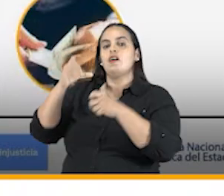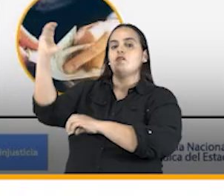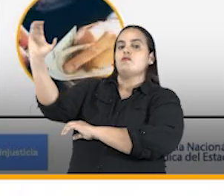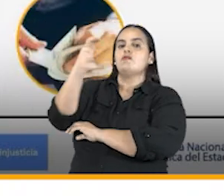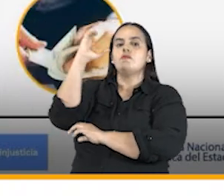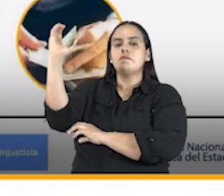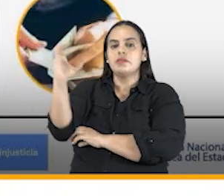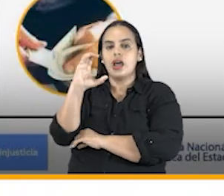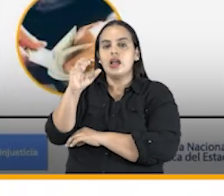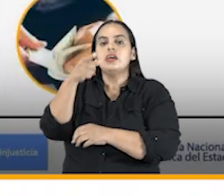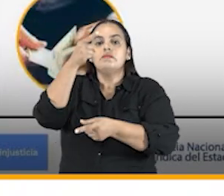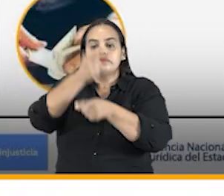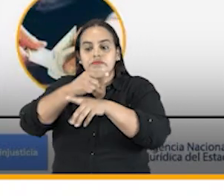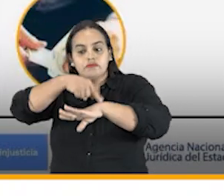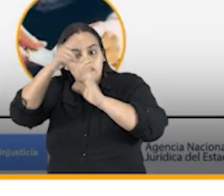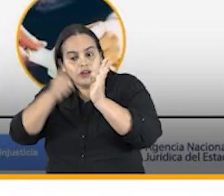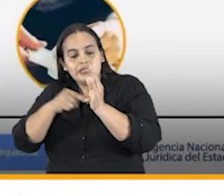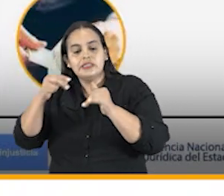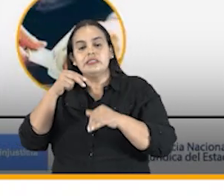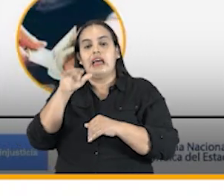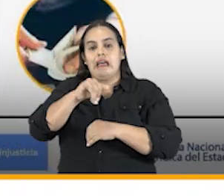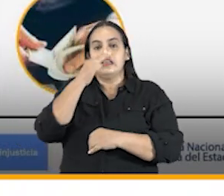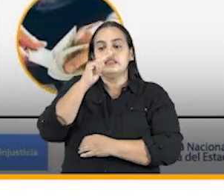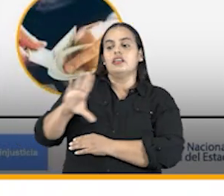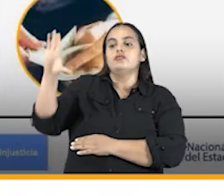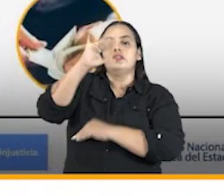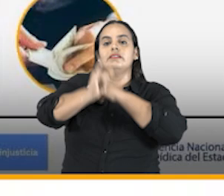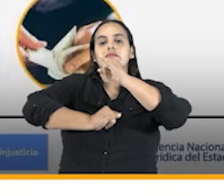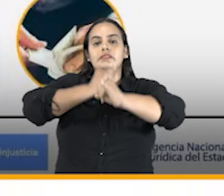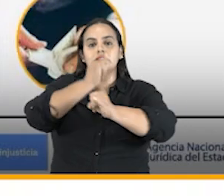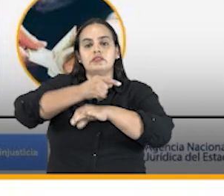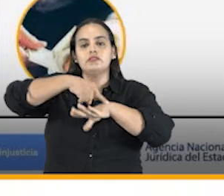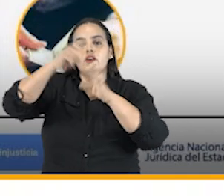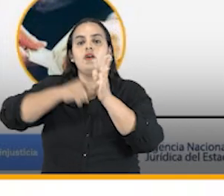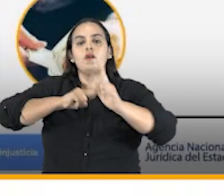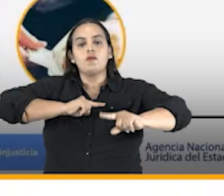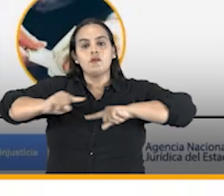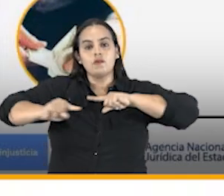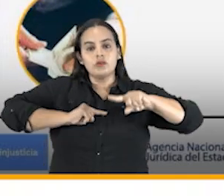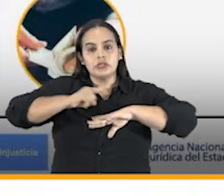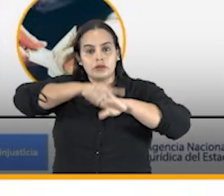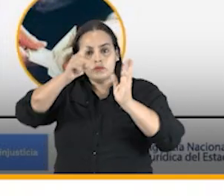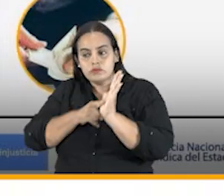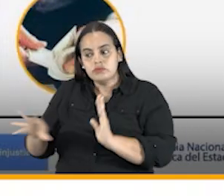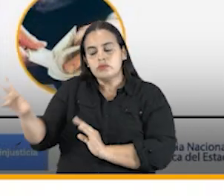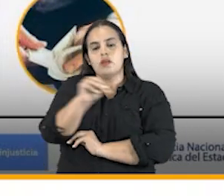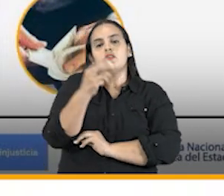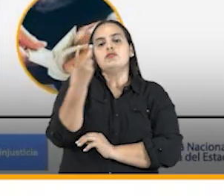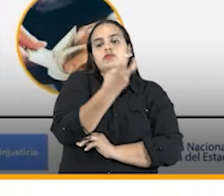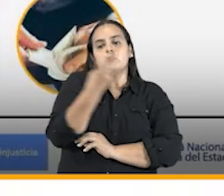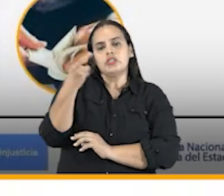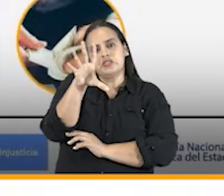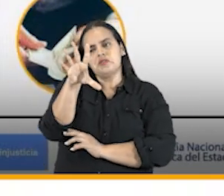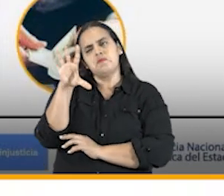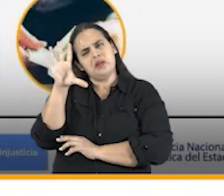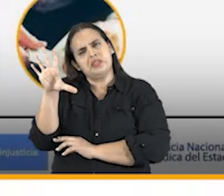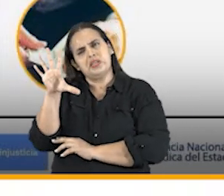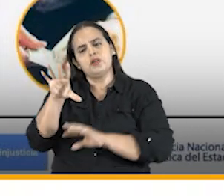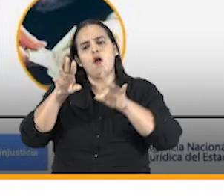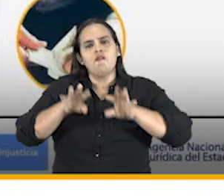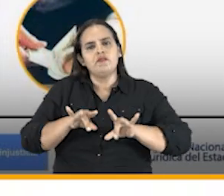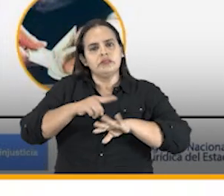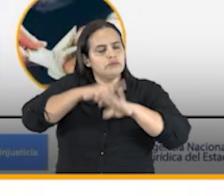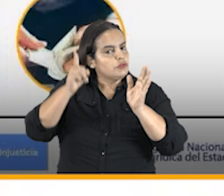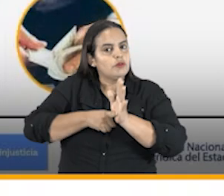tanto a nivel nacional como internacional. Coordinamos las 255 oficinas jurídicas